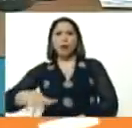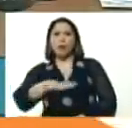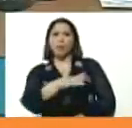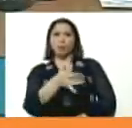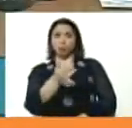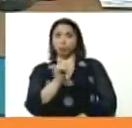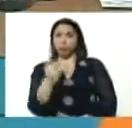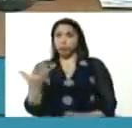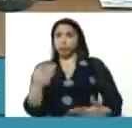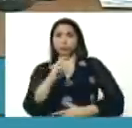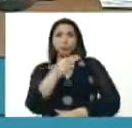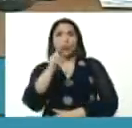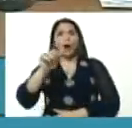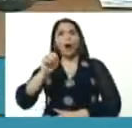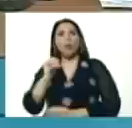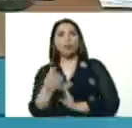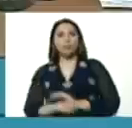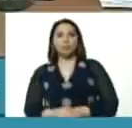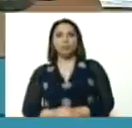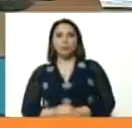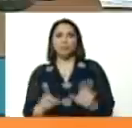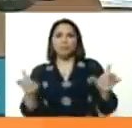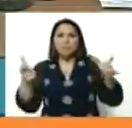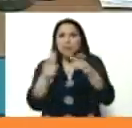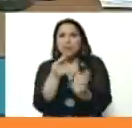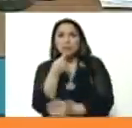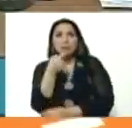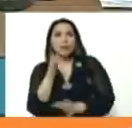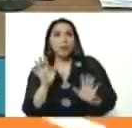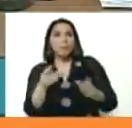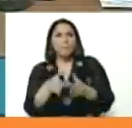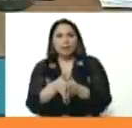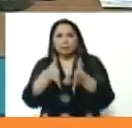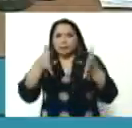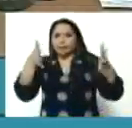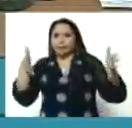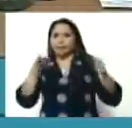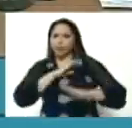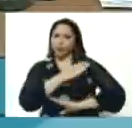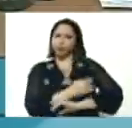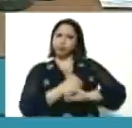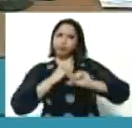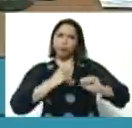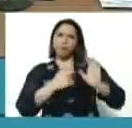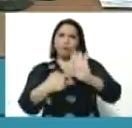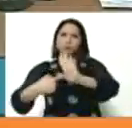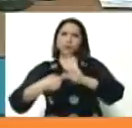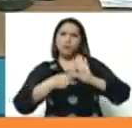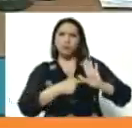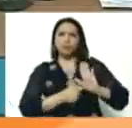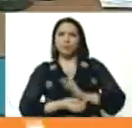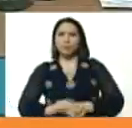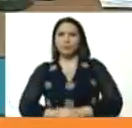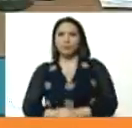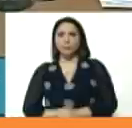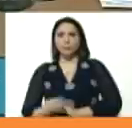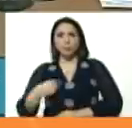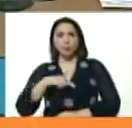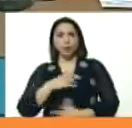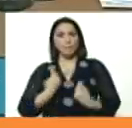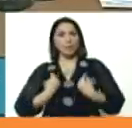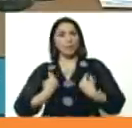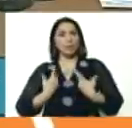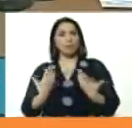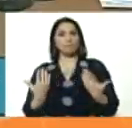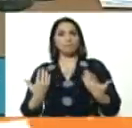pequeñito, en Chuao, en pequeñito digo, pero en gigantesco, del ejemplo que hemos vivido. Así